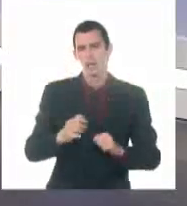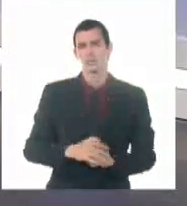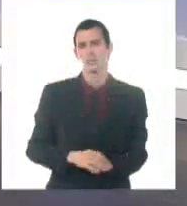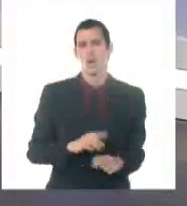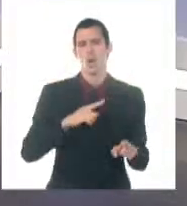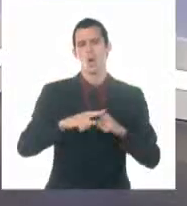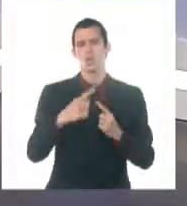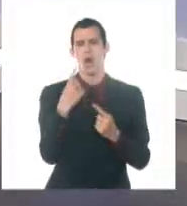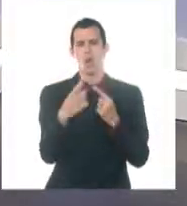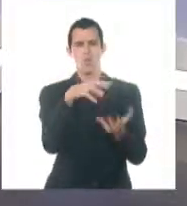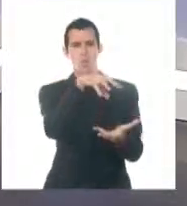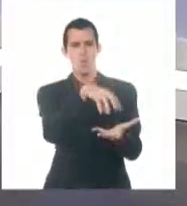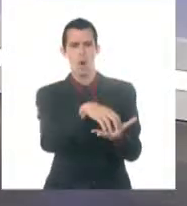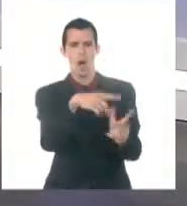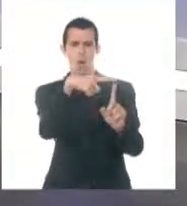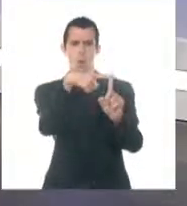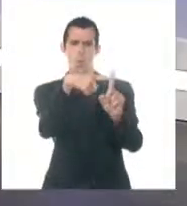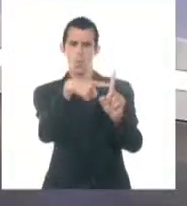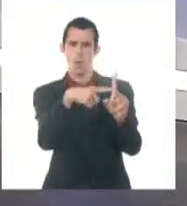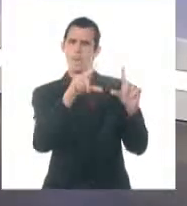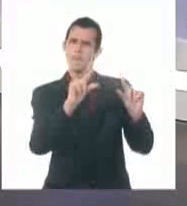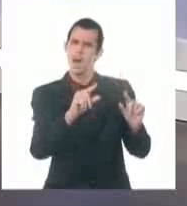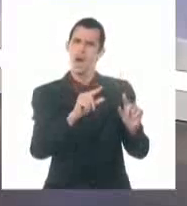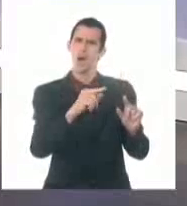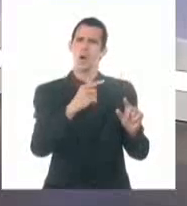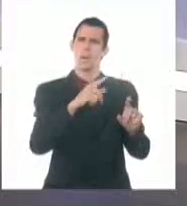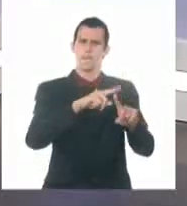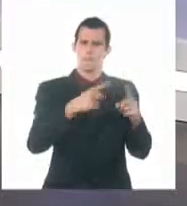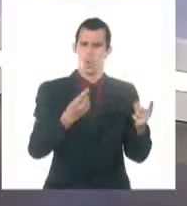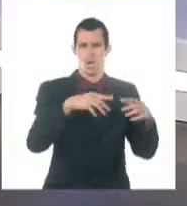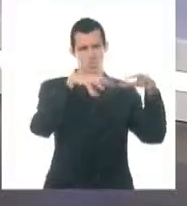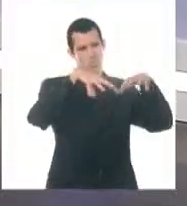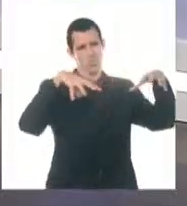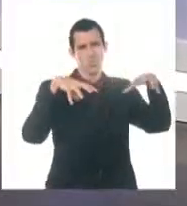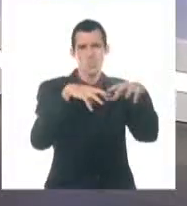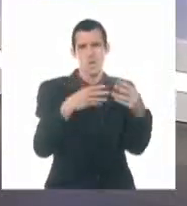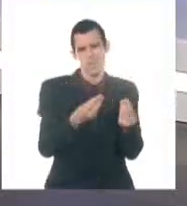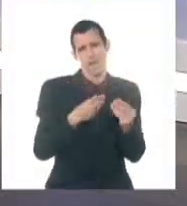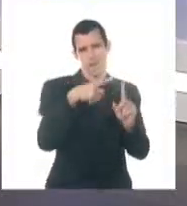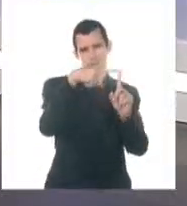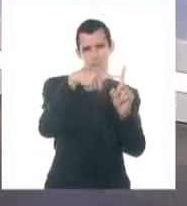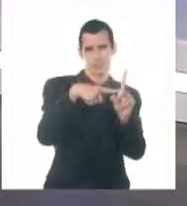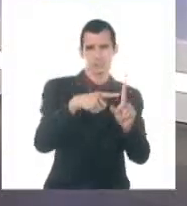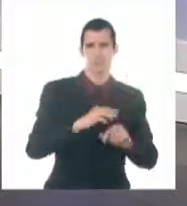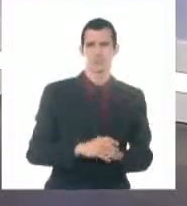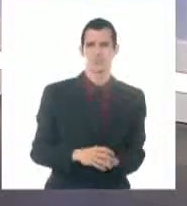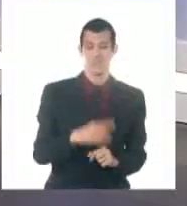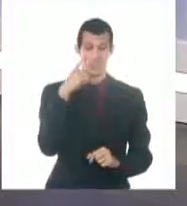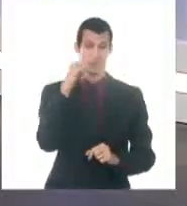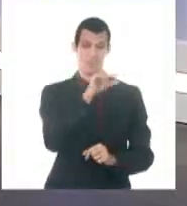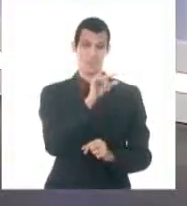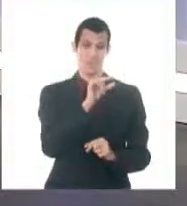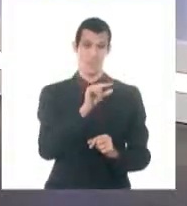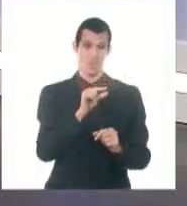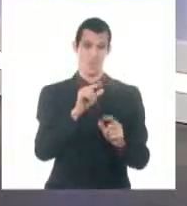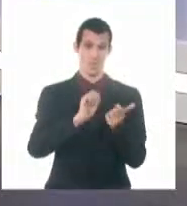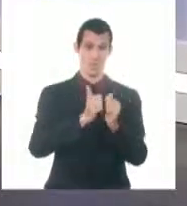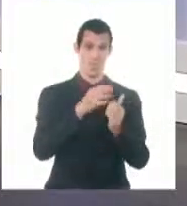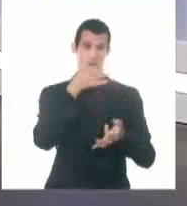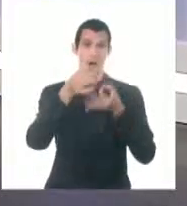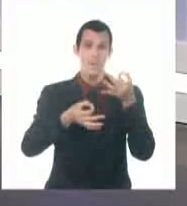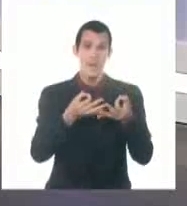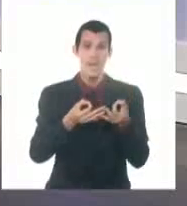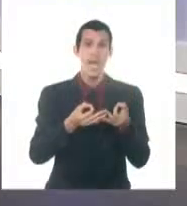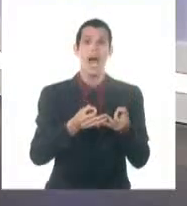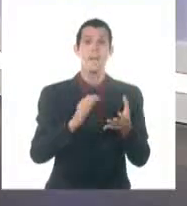ocurrido en la tarde, también vimos que ahora en la noche llovía en la ciudad de Matanzas, acá vimos que los huevos pelotas habían tenido que ser detenidos momentáneamente por la lluvia, y bueno, todavía